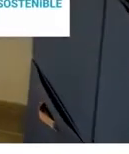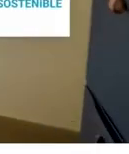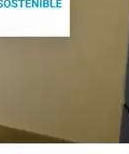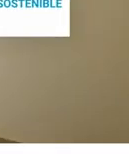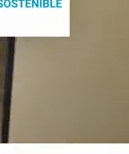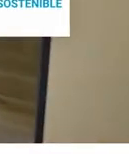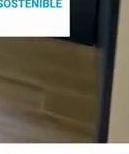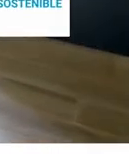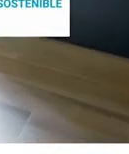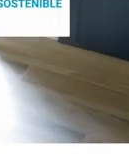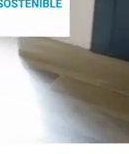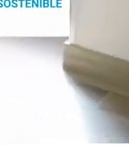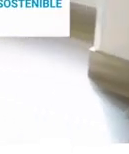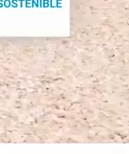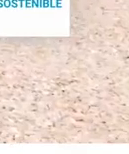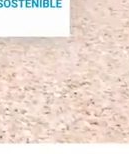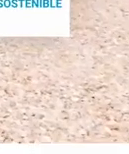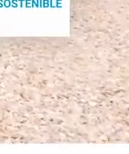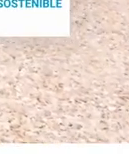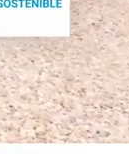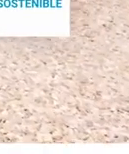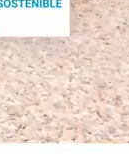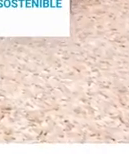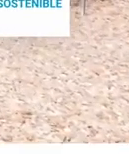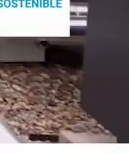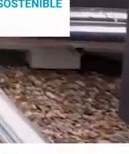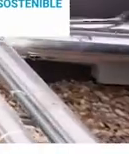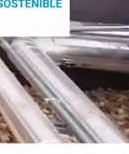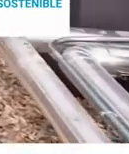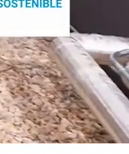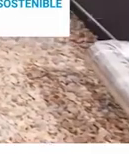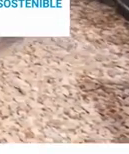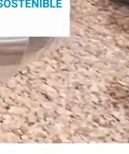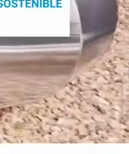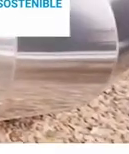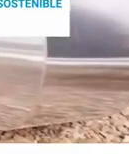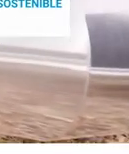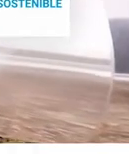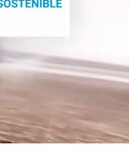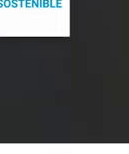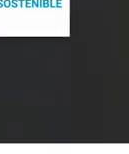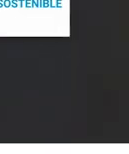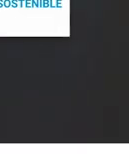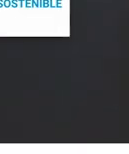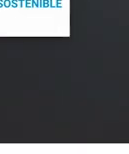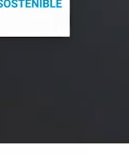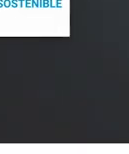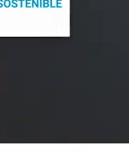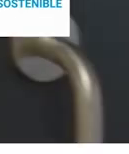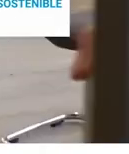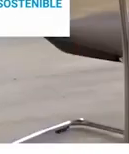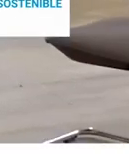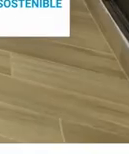Un mínimo consumo energético Una temperatura constante Aire puro Y salud ambiental Ventilación Con recuperador de calor